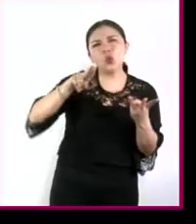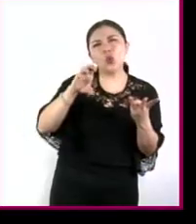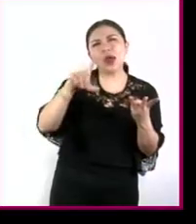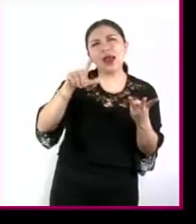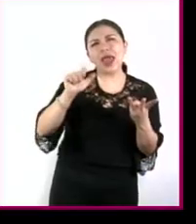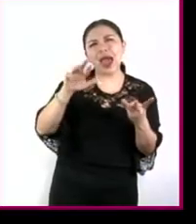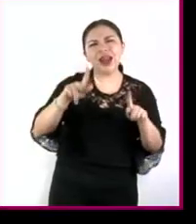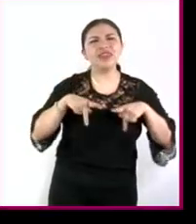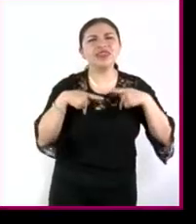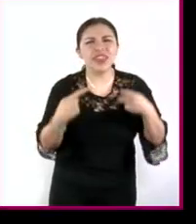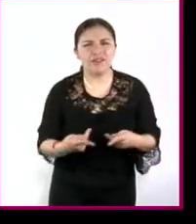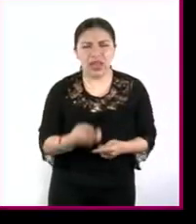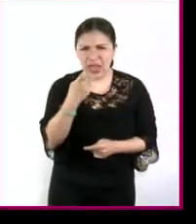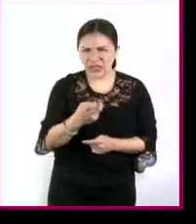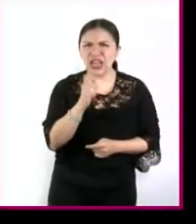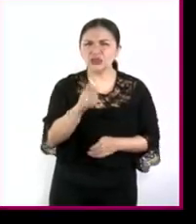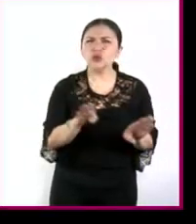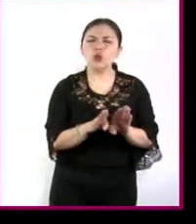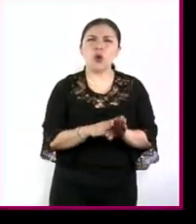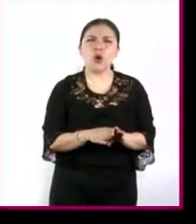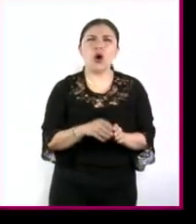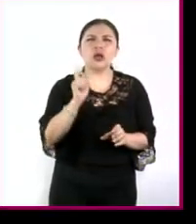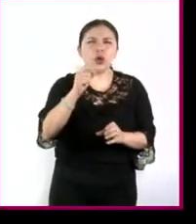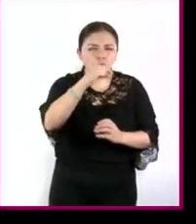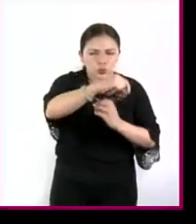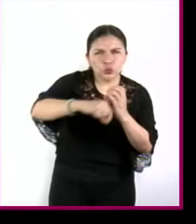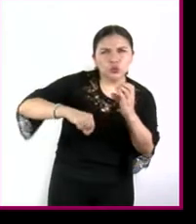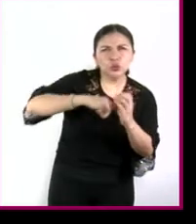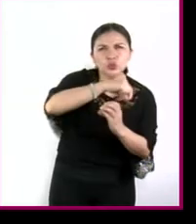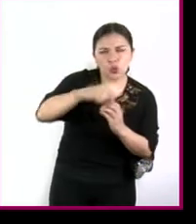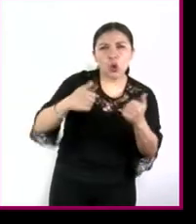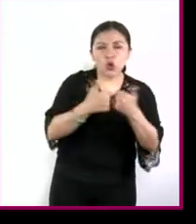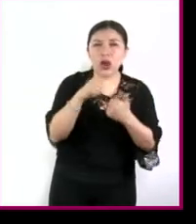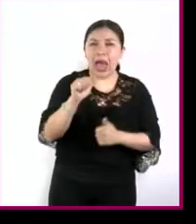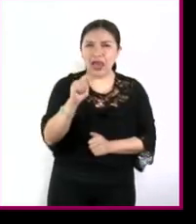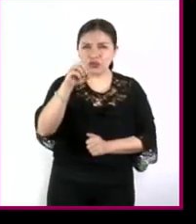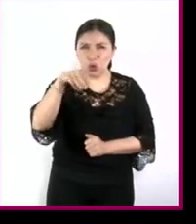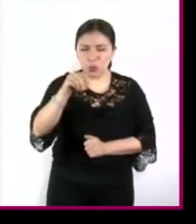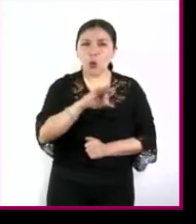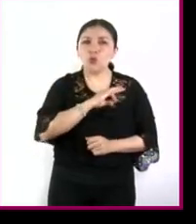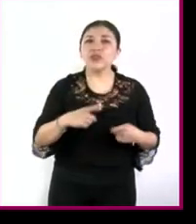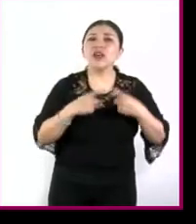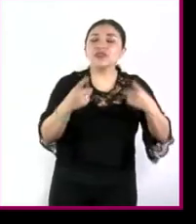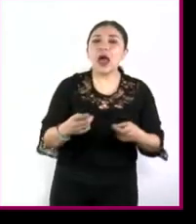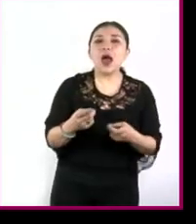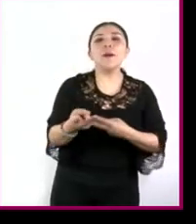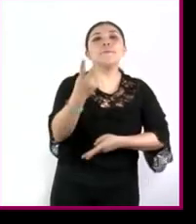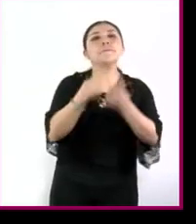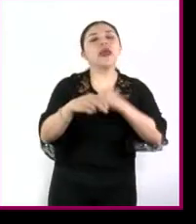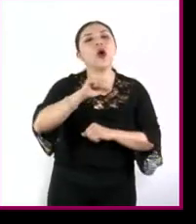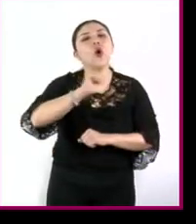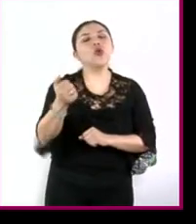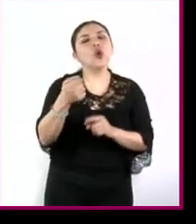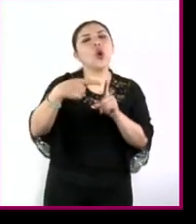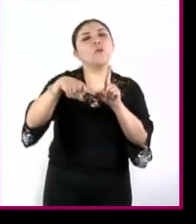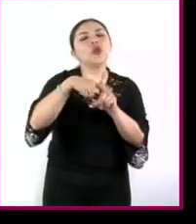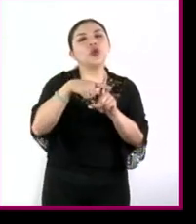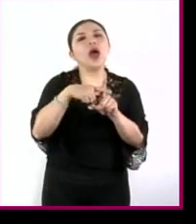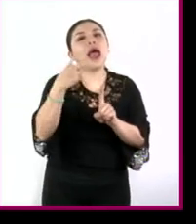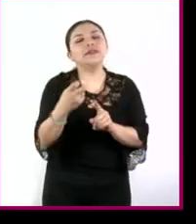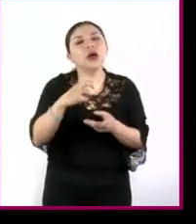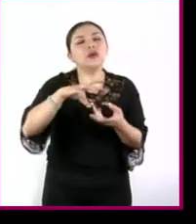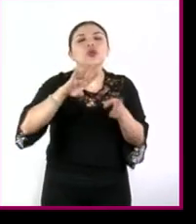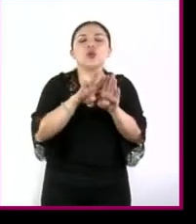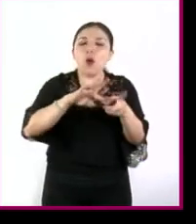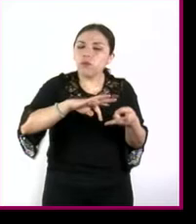esta interacción permite que un neutrón en un núcleo atómico emita un electrón y se transforme en protón proceso